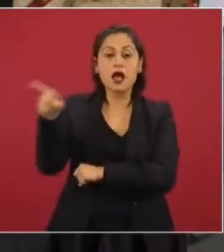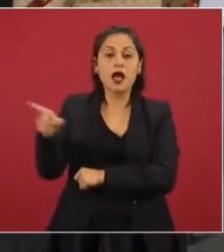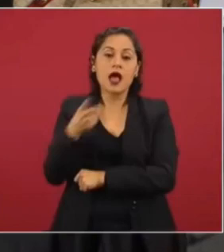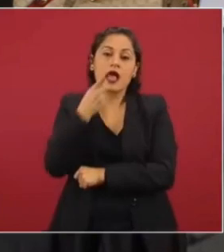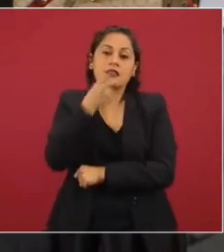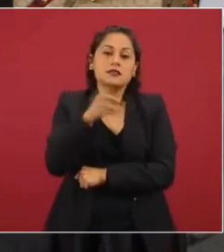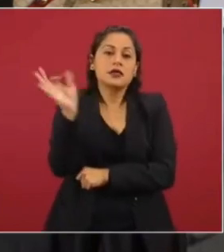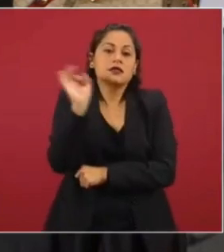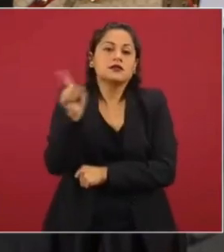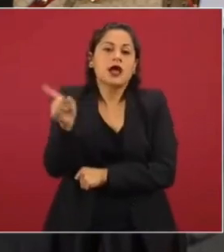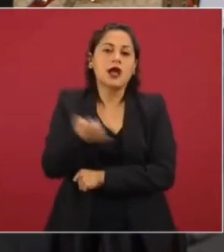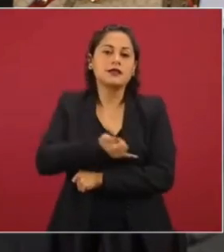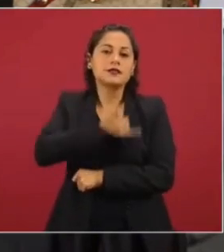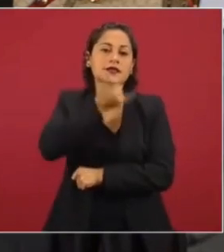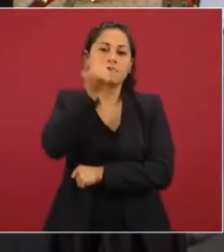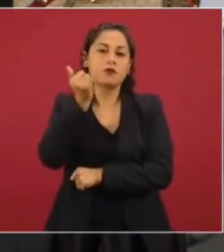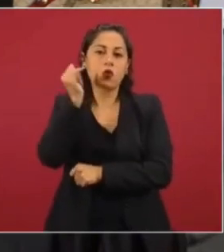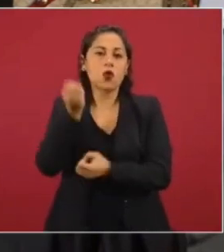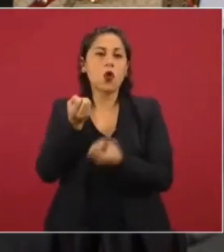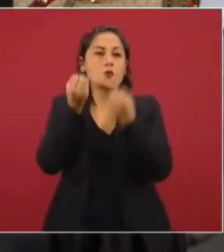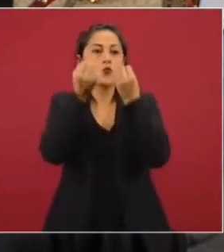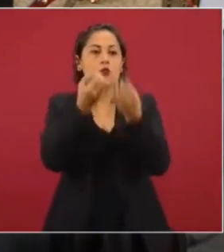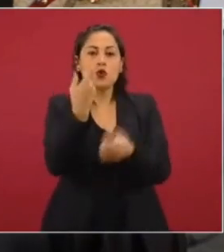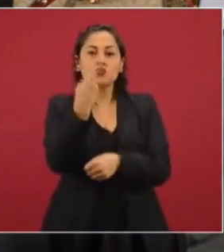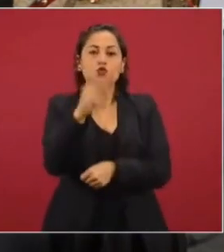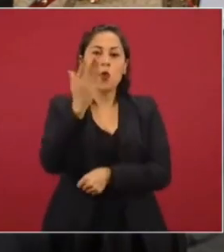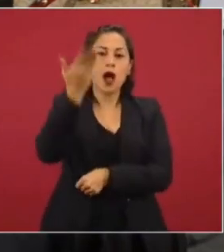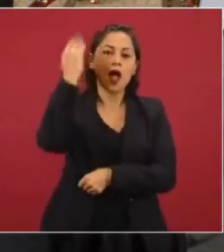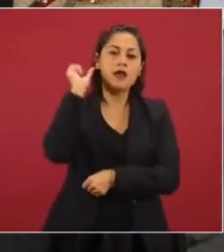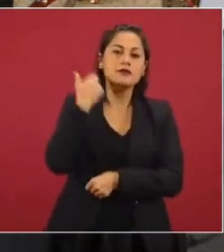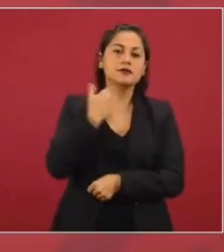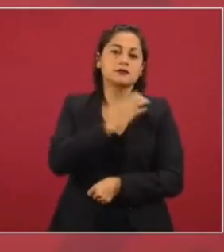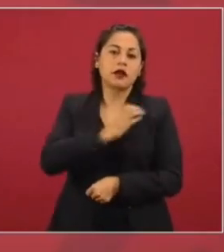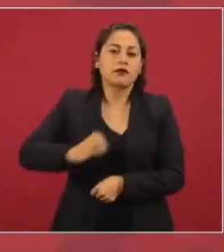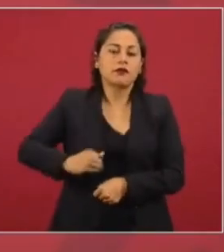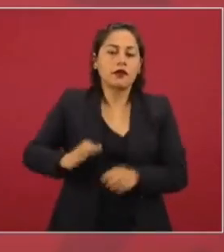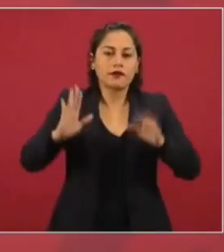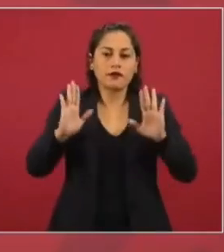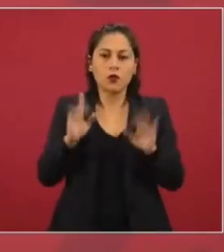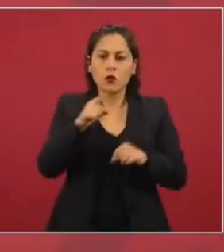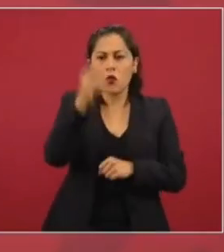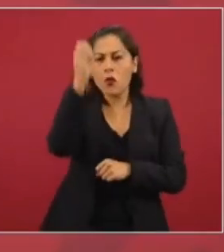aportado en su campaña. ¿Qué dice usted a esto? Bueno, que